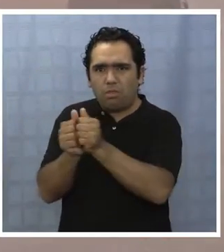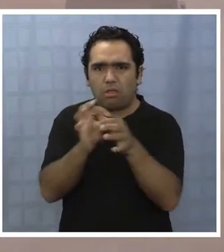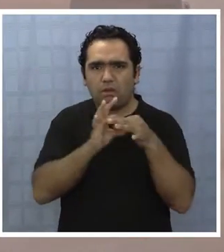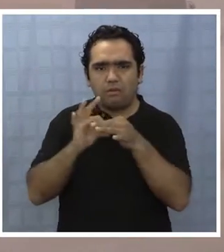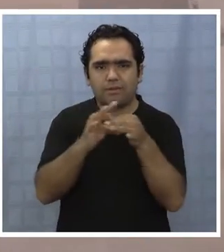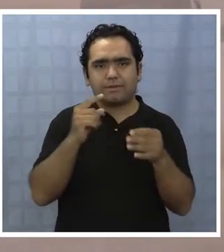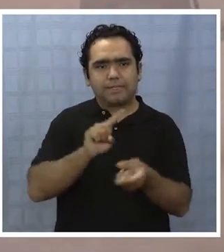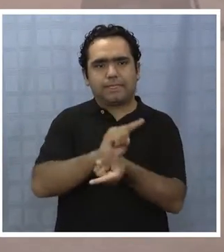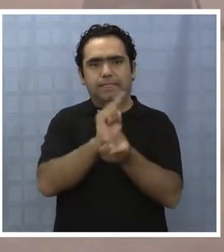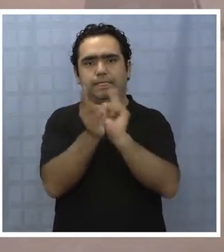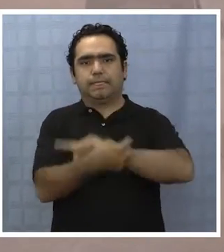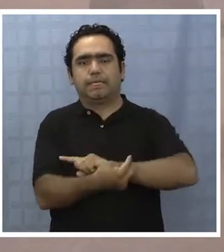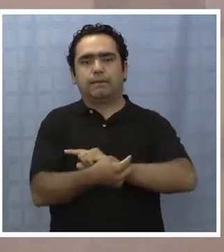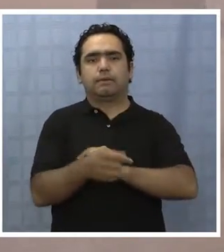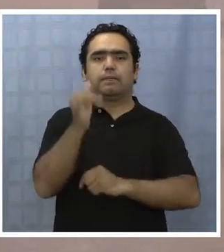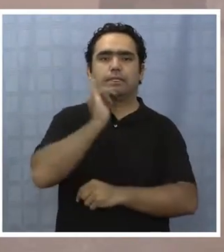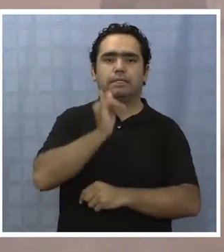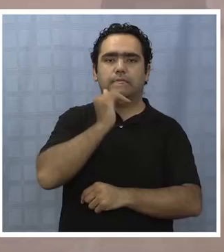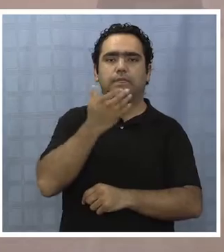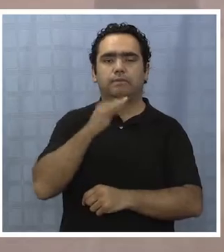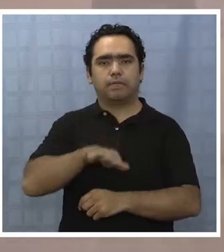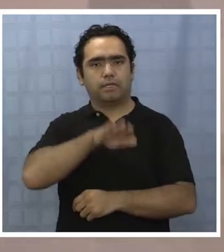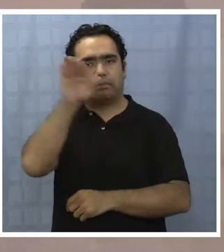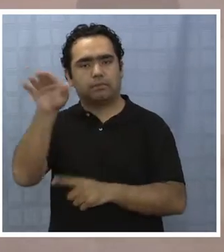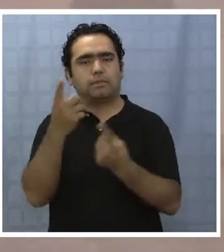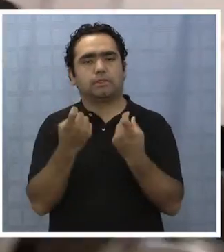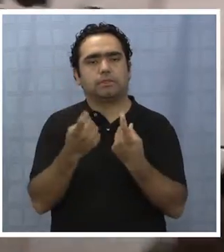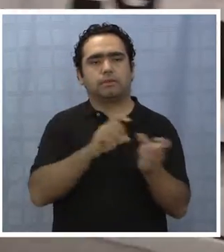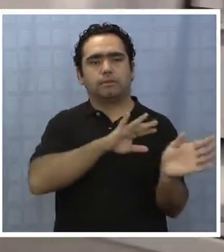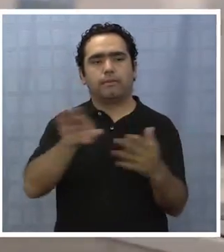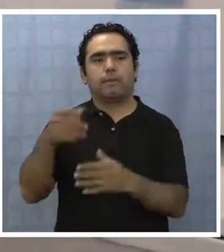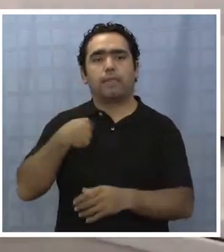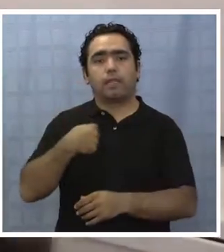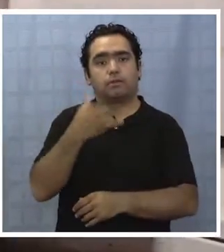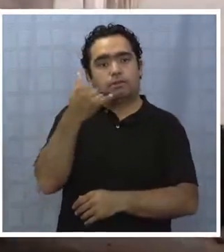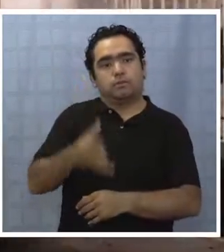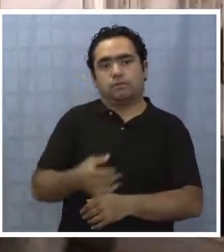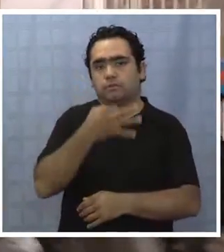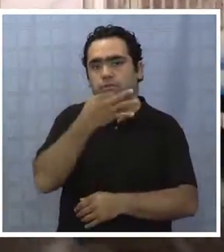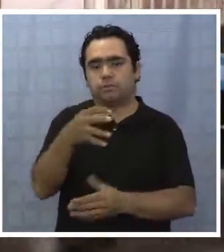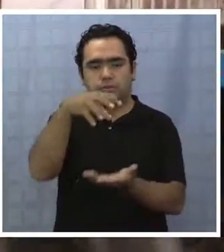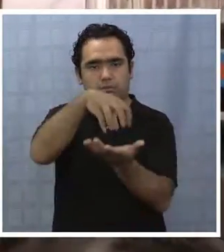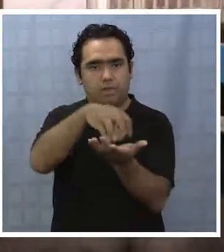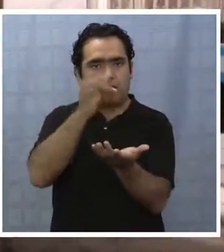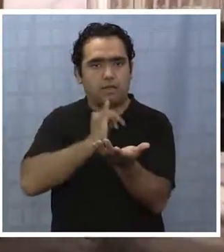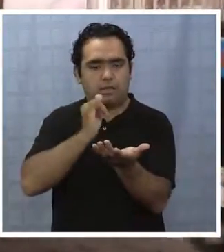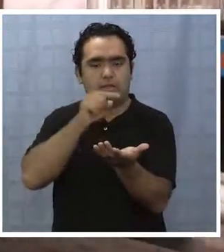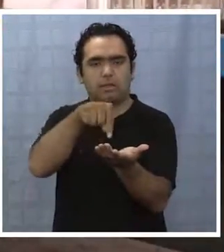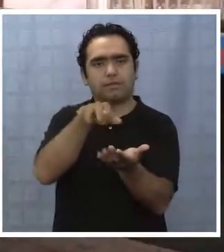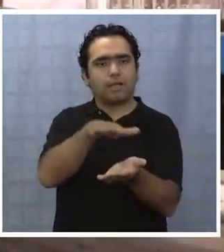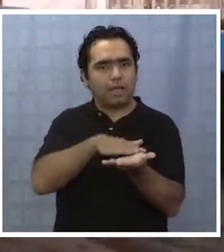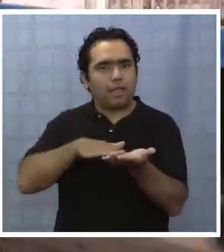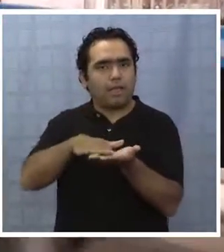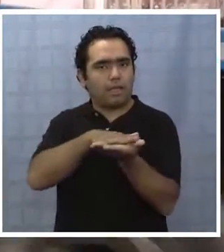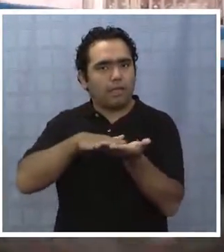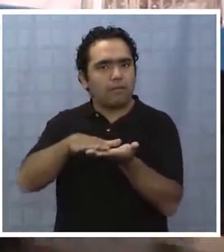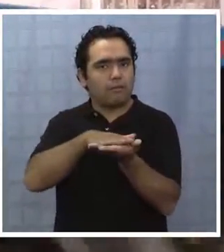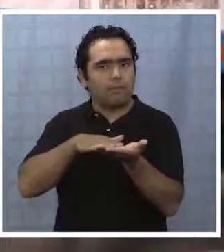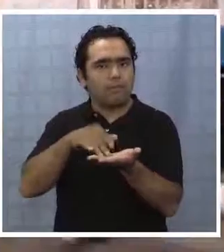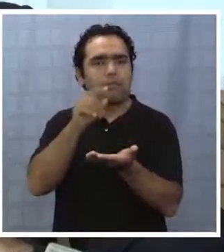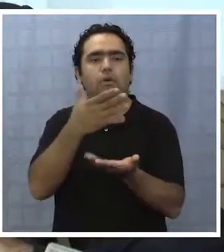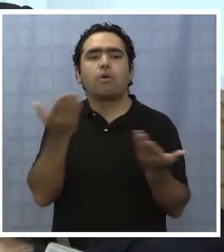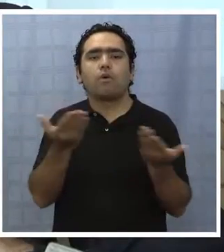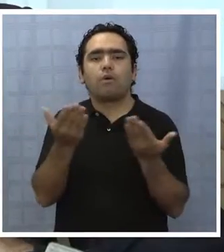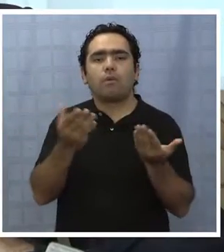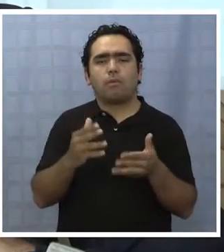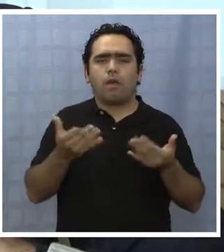Iquique y Alto Hospicio. Yo siempre digo Iquique es un ejemplo en ese sentido de cómo una